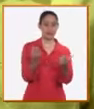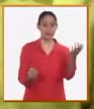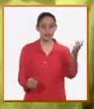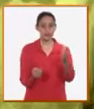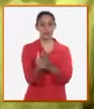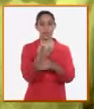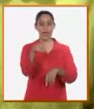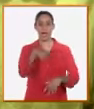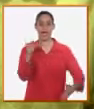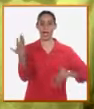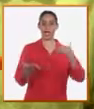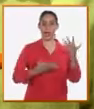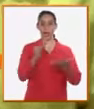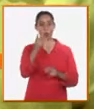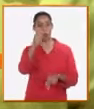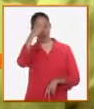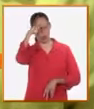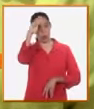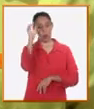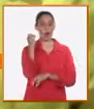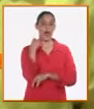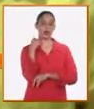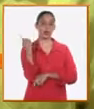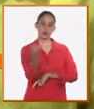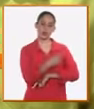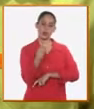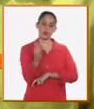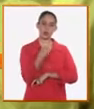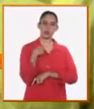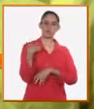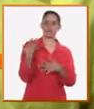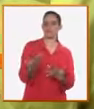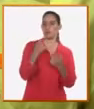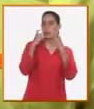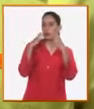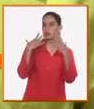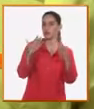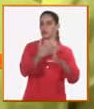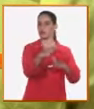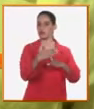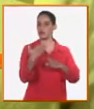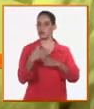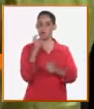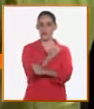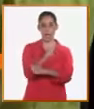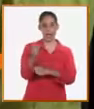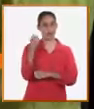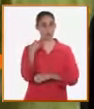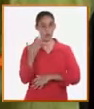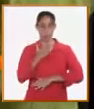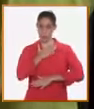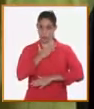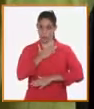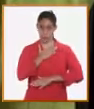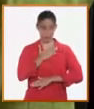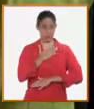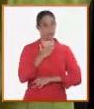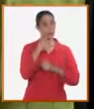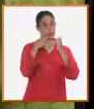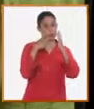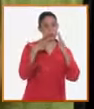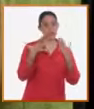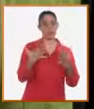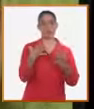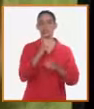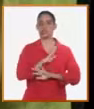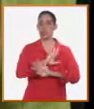Cubarrón significa mucho para nosotros los maestros del ron cubano y también para mí, ya que se